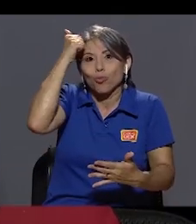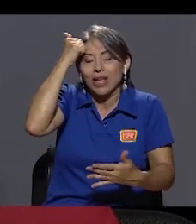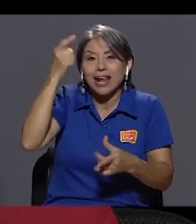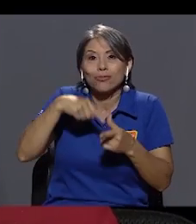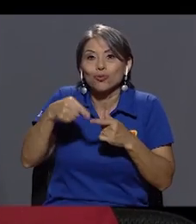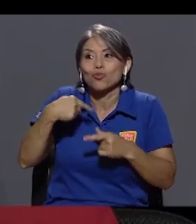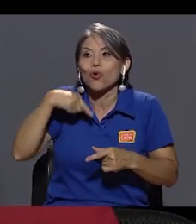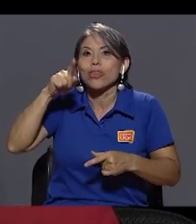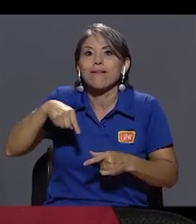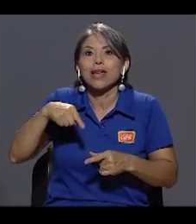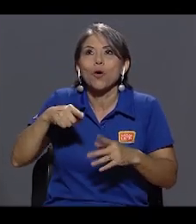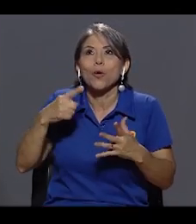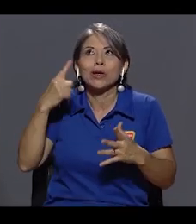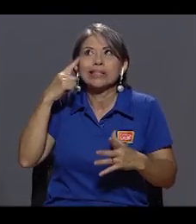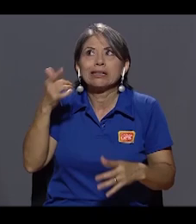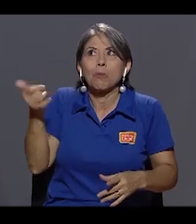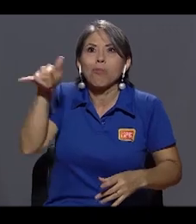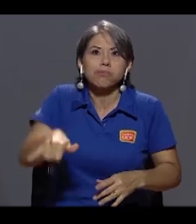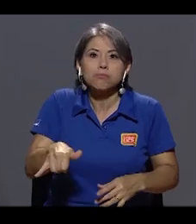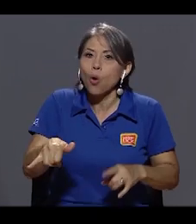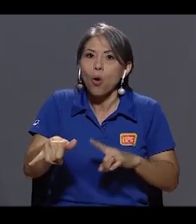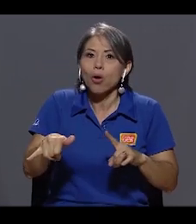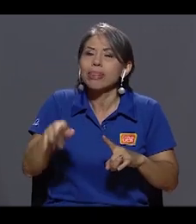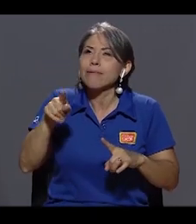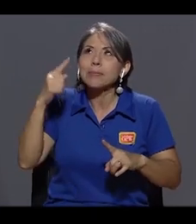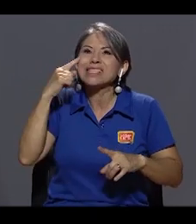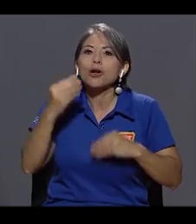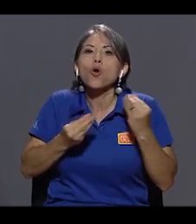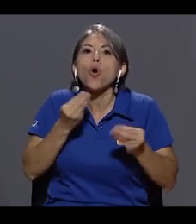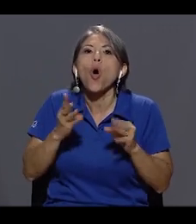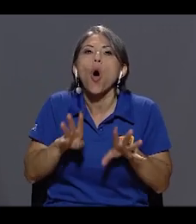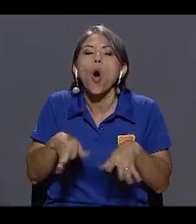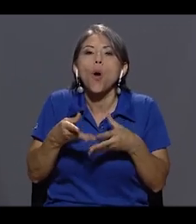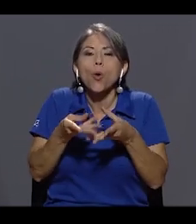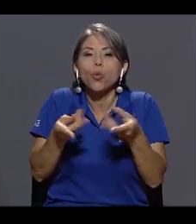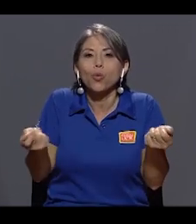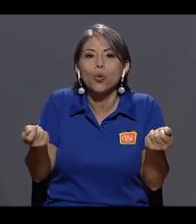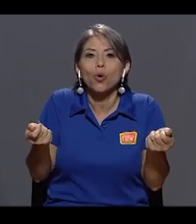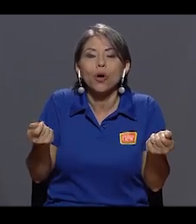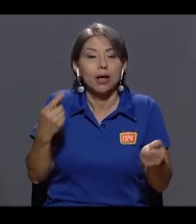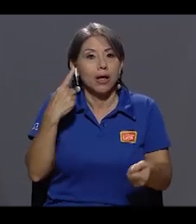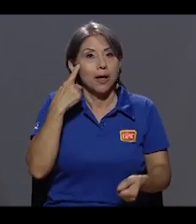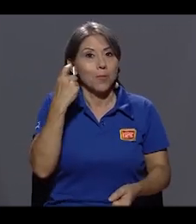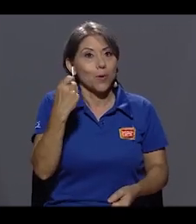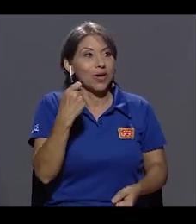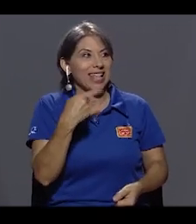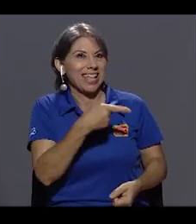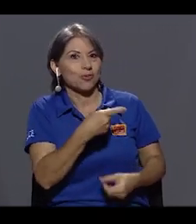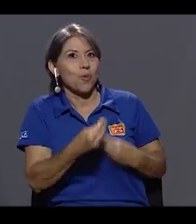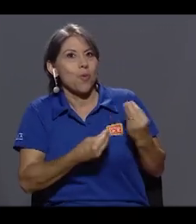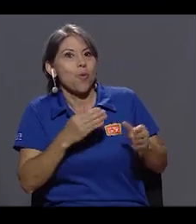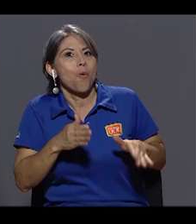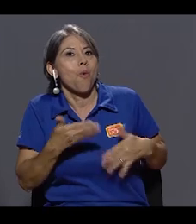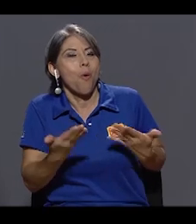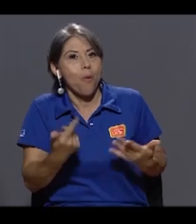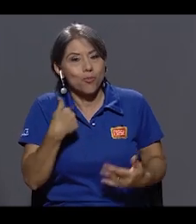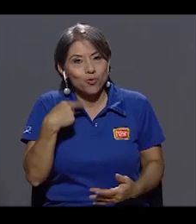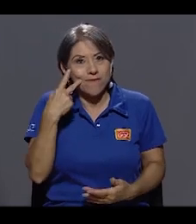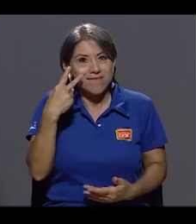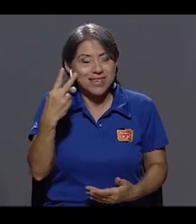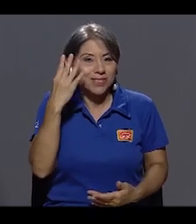cortarlo de golpe. ¿Cómo funciona eso? Porque yo he vivido episodios en los que he visto cómo